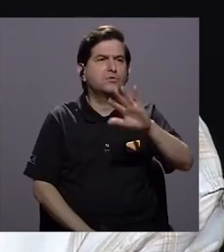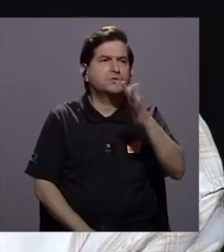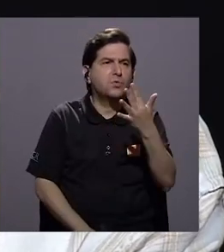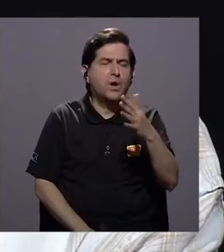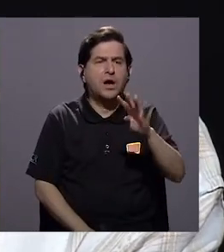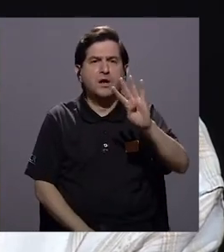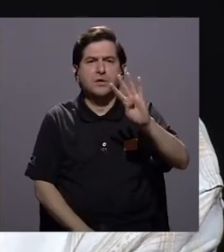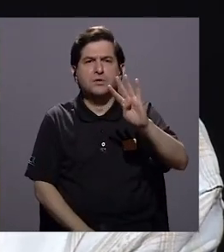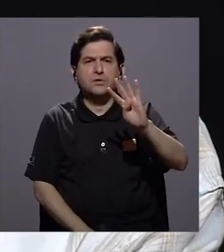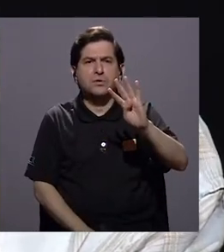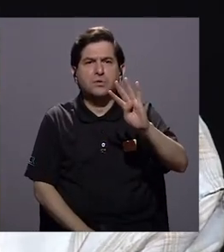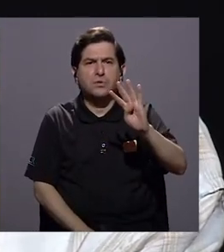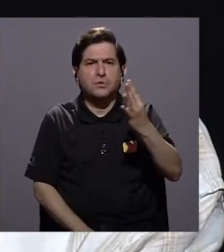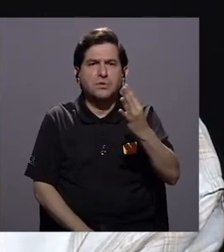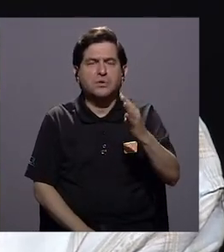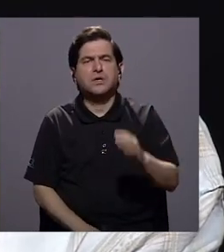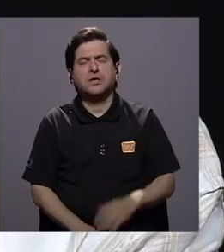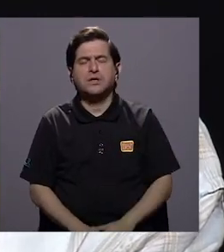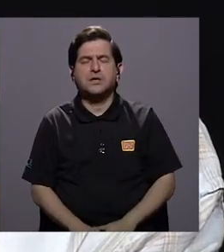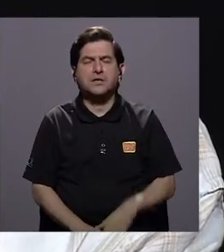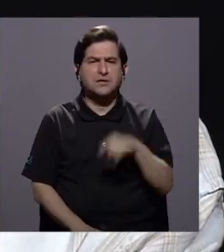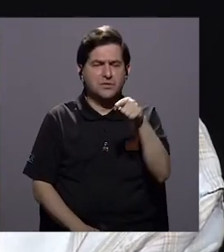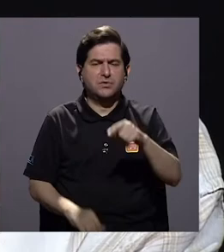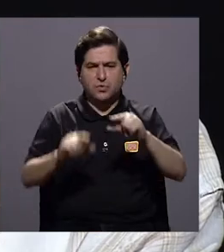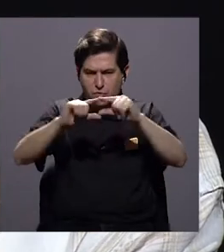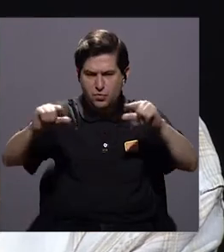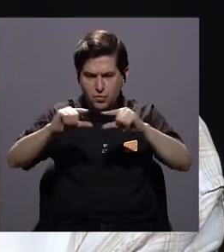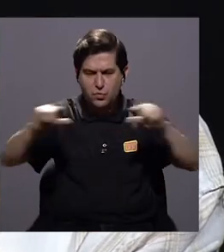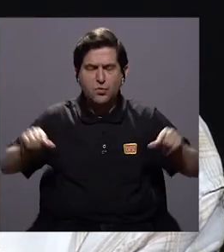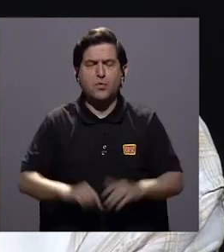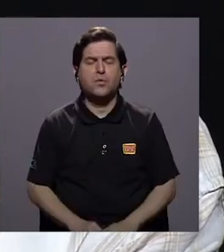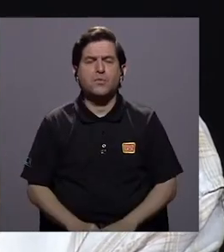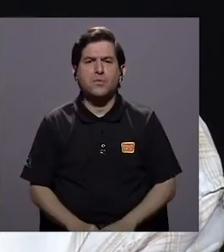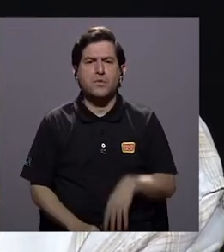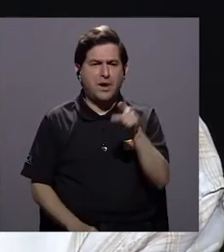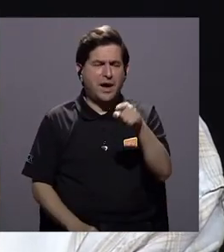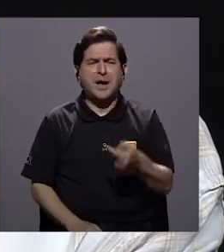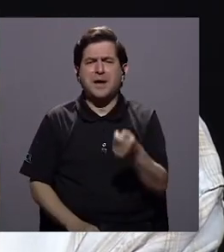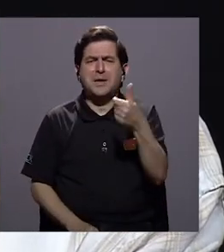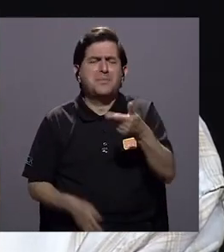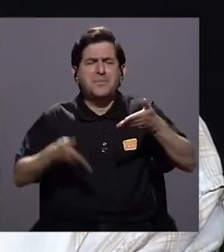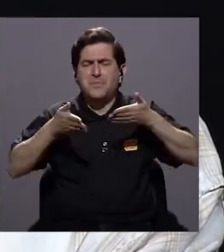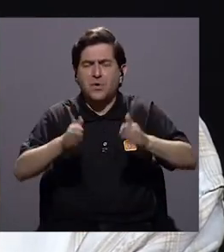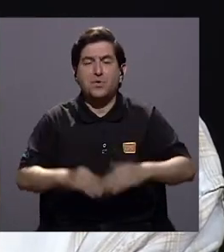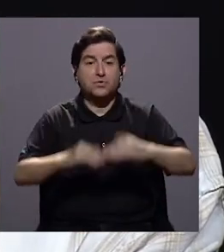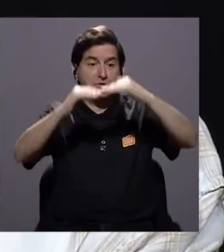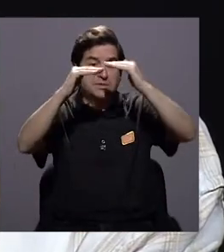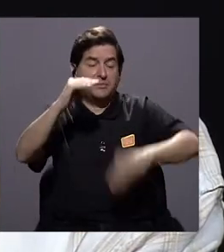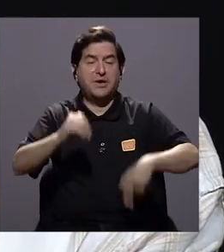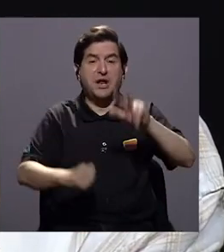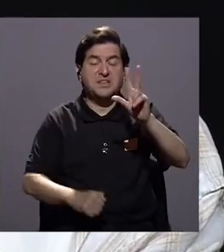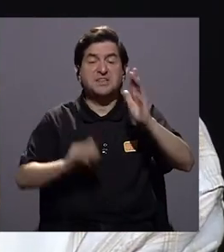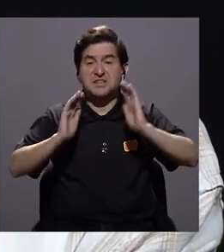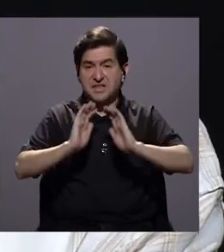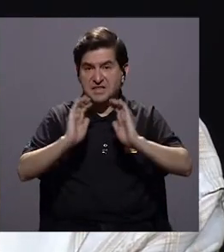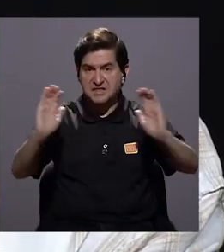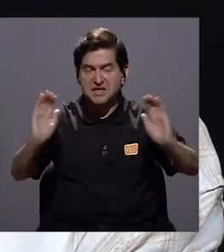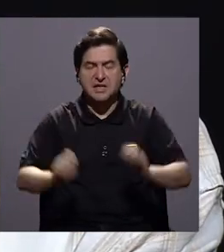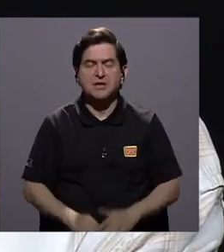en el cuarto, quinto quintil estamos en 1.7 nacimientos por niño y en la parte del quintil más bajo estamos en